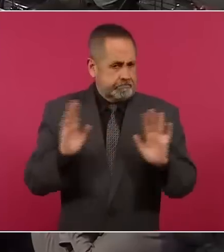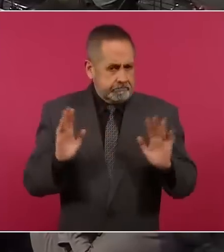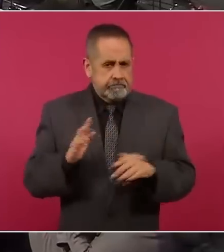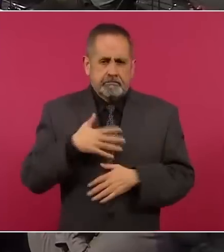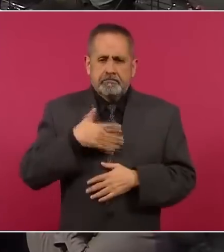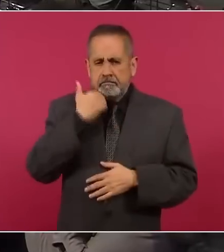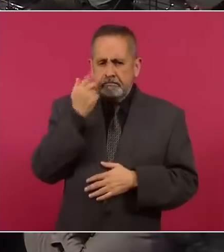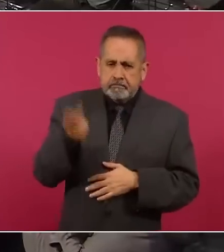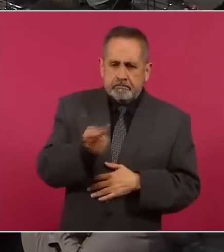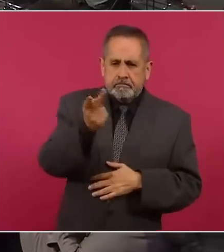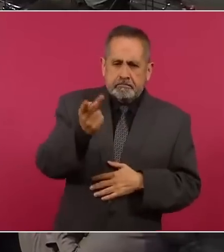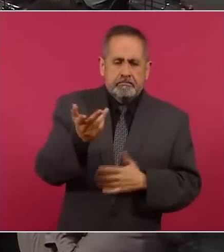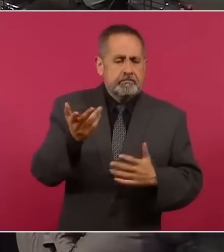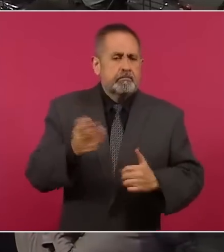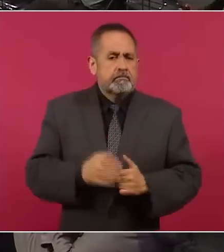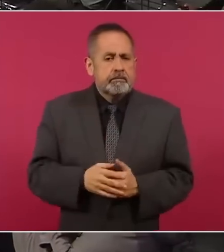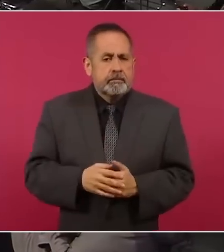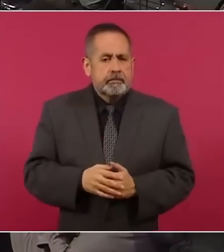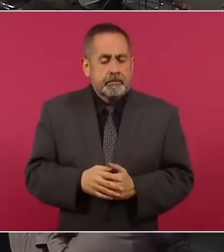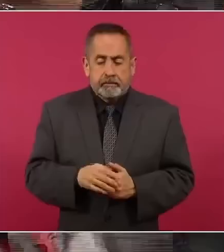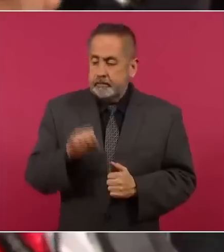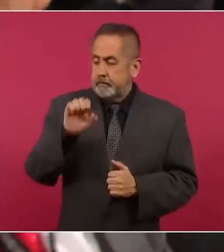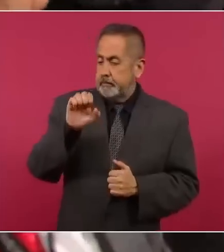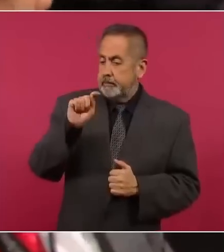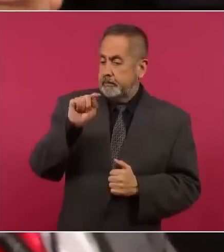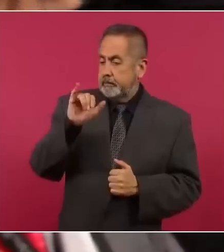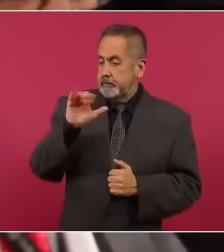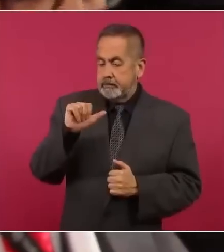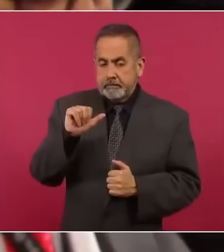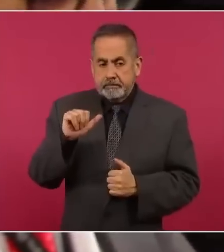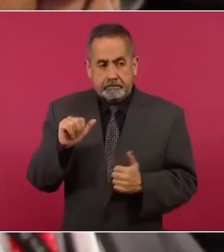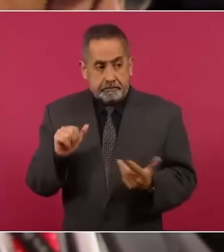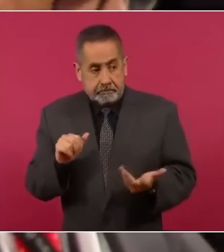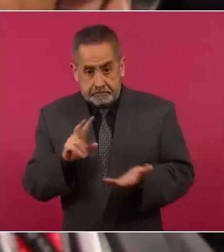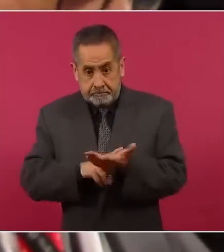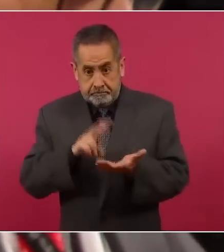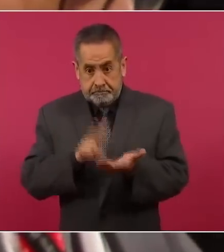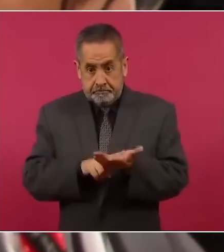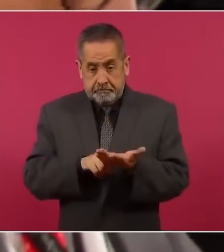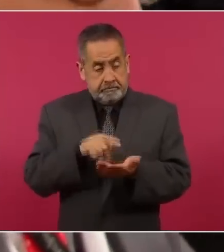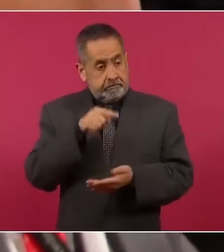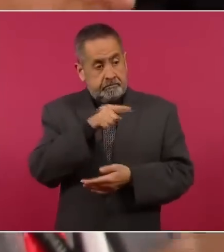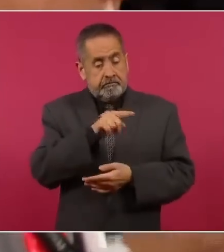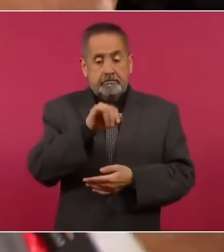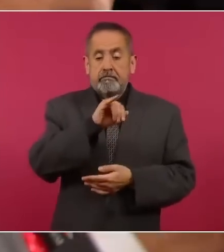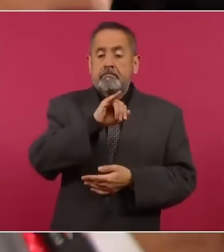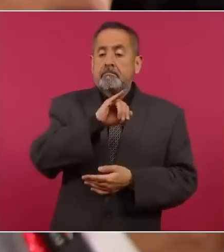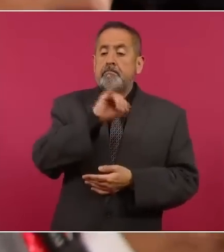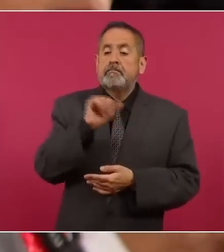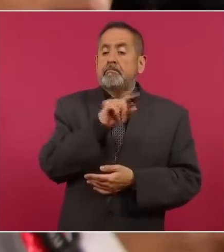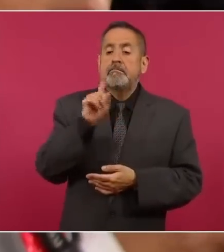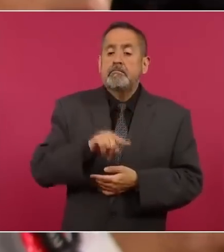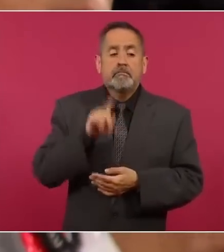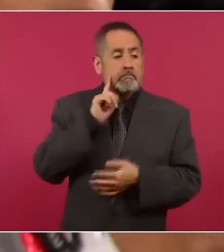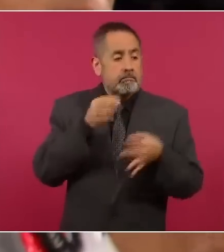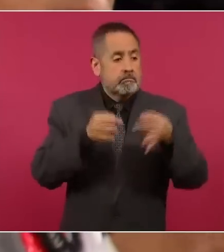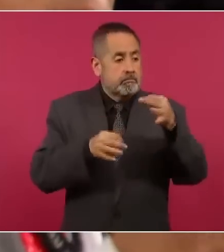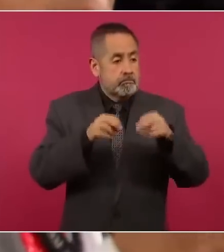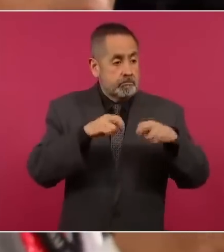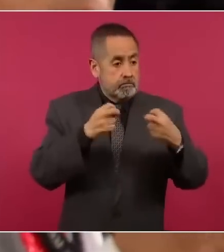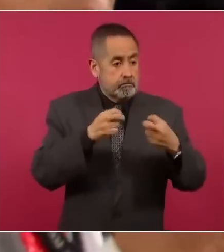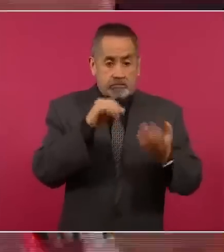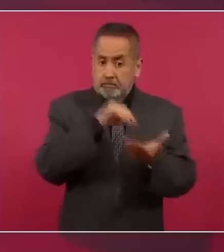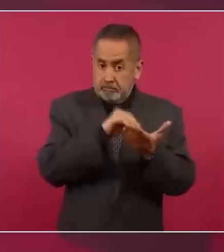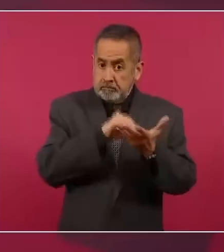quiero yo preguntarle si éticamente es sostenible que la ministra Yasmín siga siendo parte del Poder Judicial de este